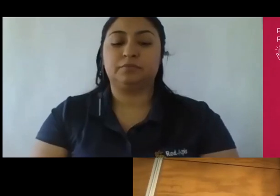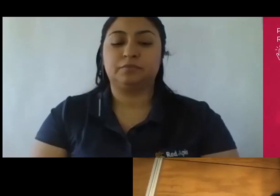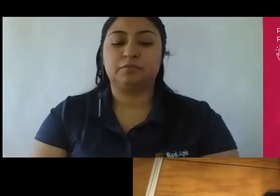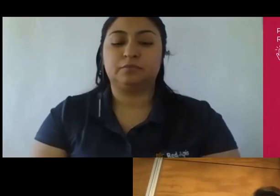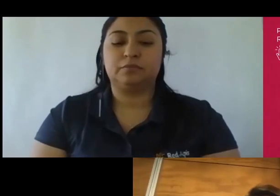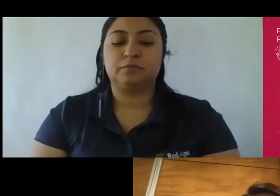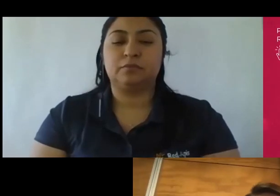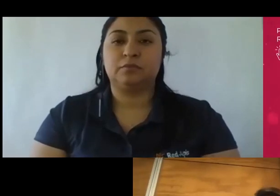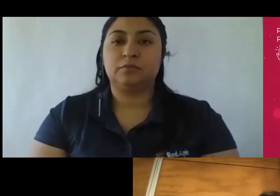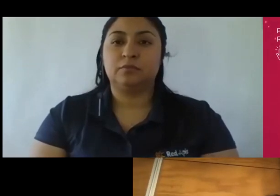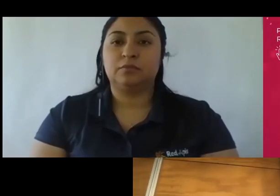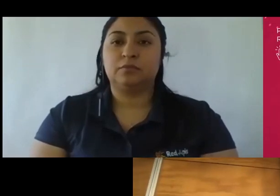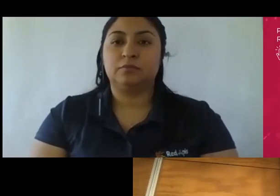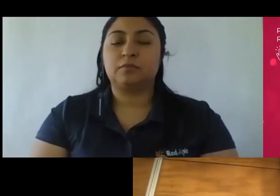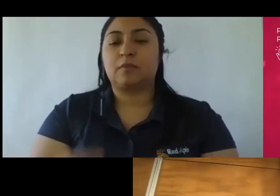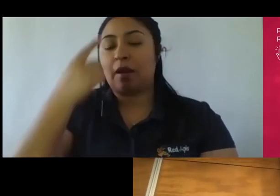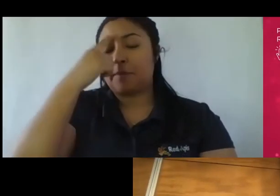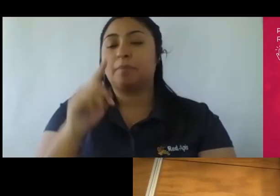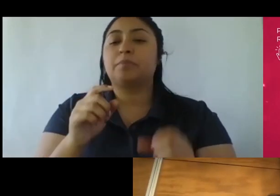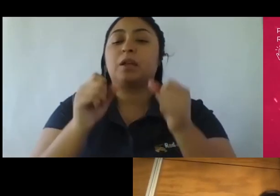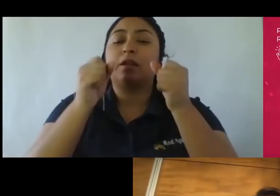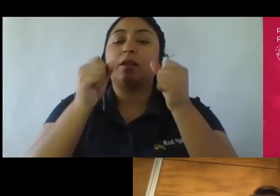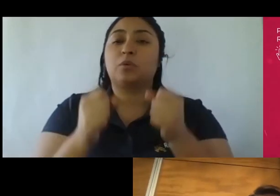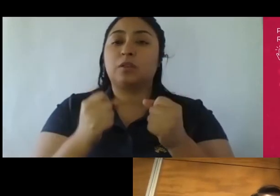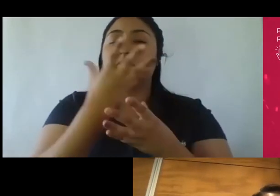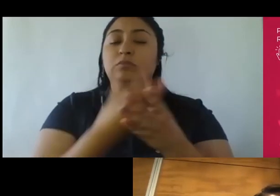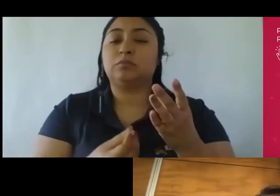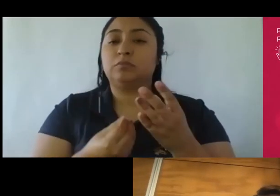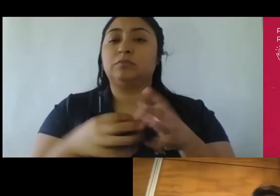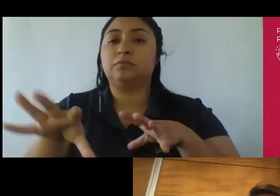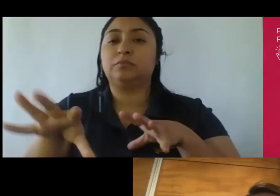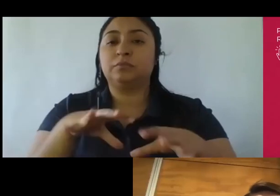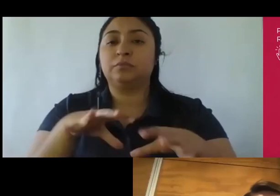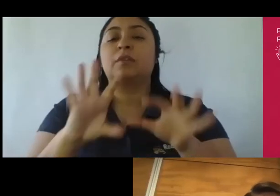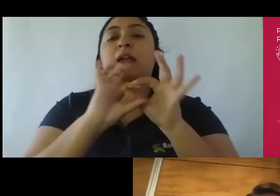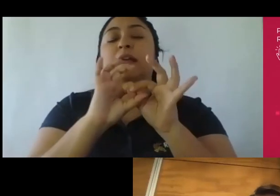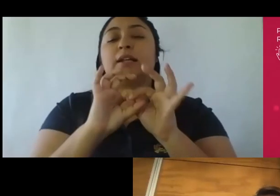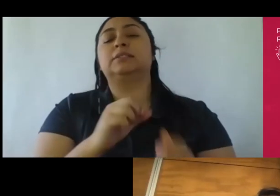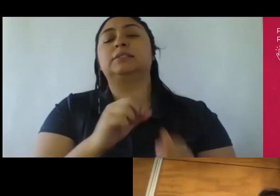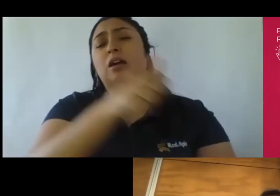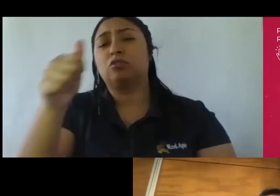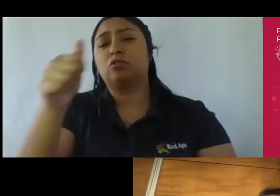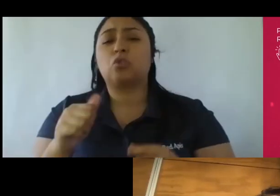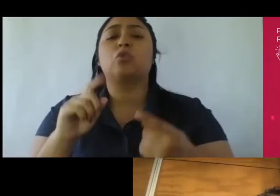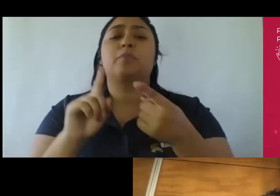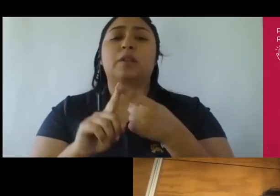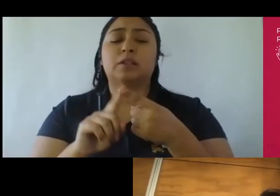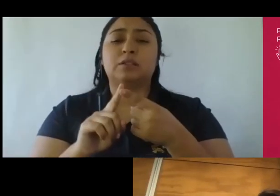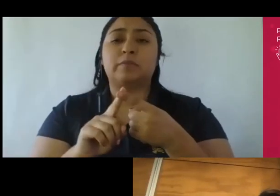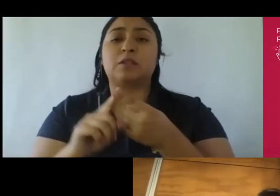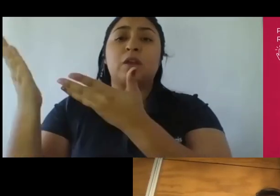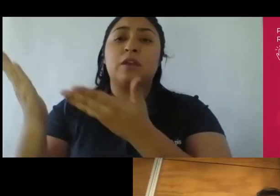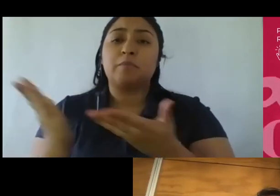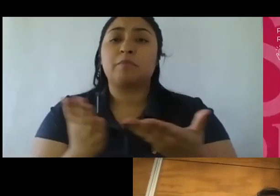bueno para terminar esta actividad de hoy les agradezco a todos la participación los invito o sea esto no